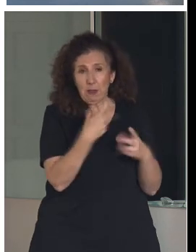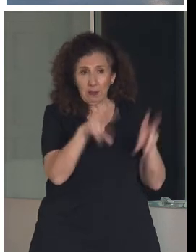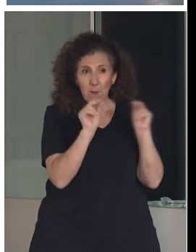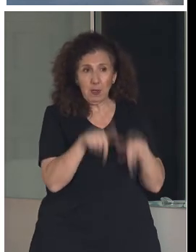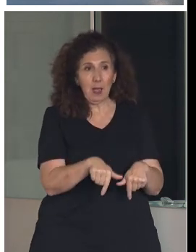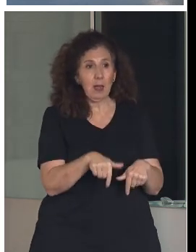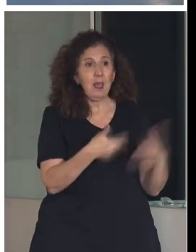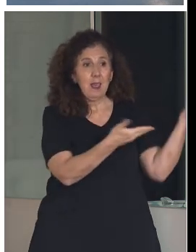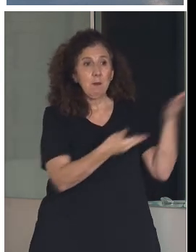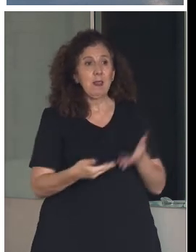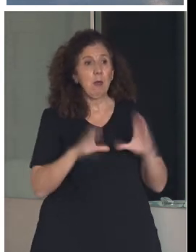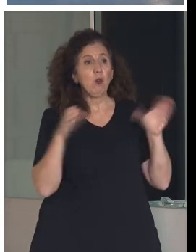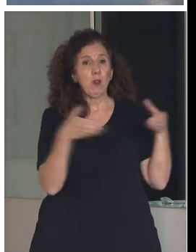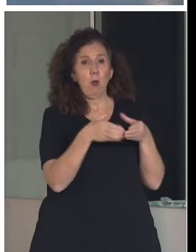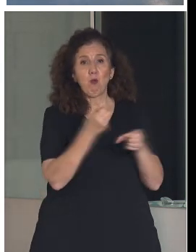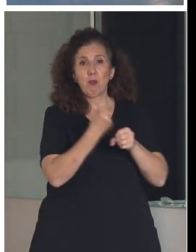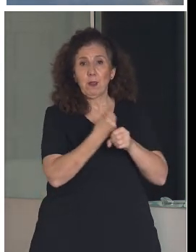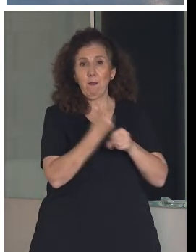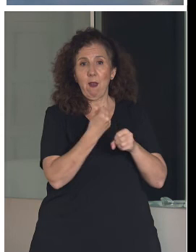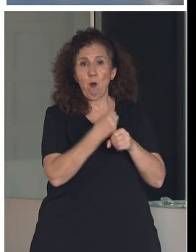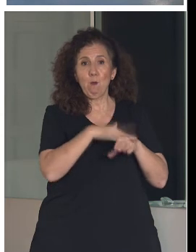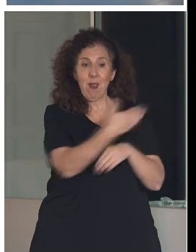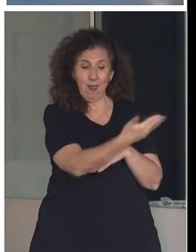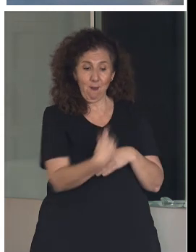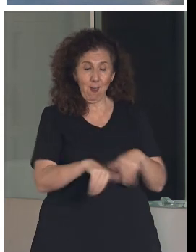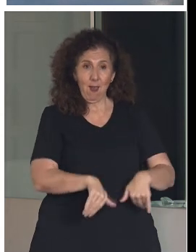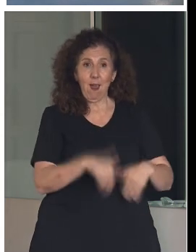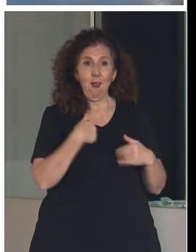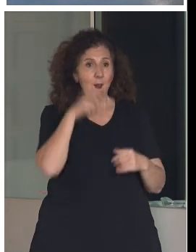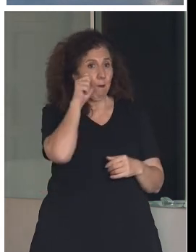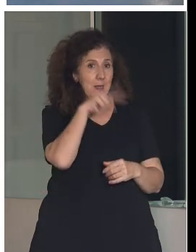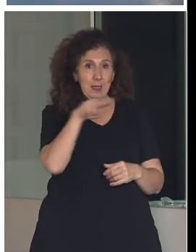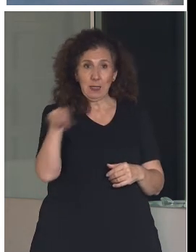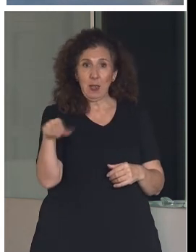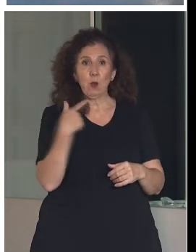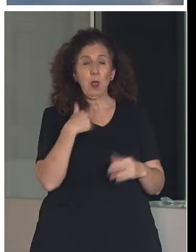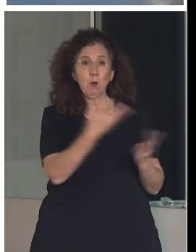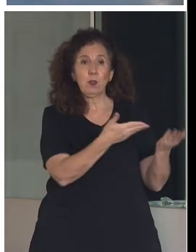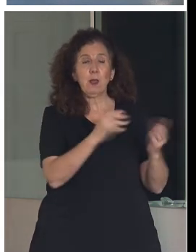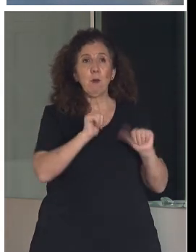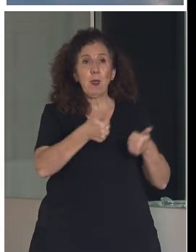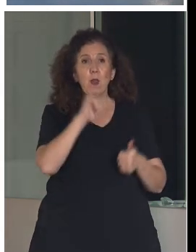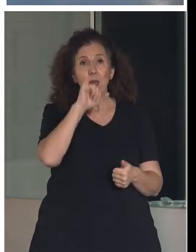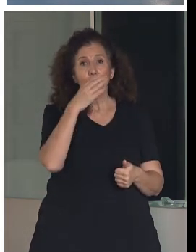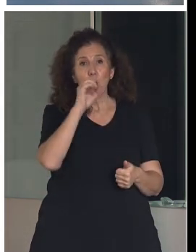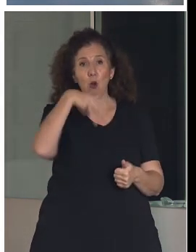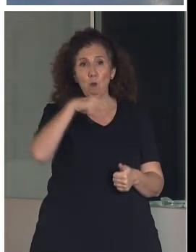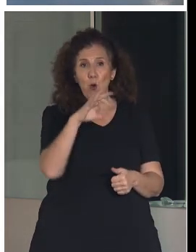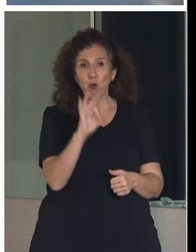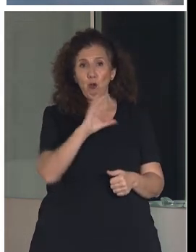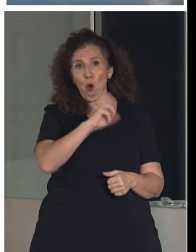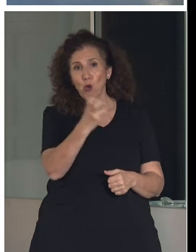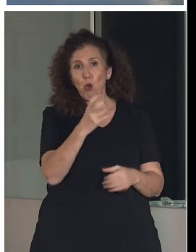que es que invitamos a grupos de trabajo a visitarnos. Hemos empezado con ICOMOS, hemos hecho otro de comunicación